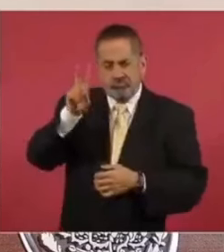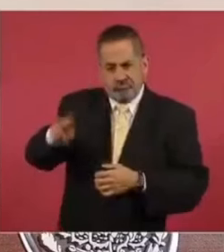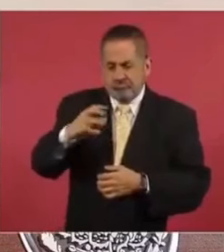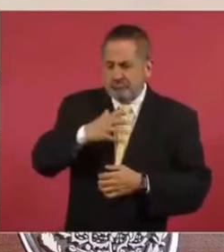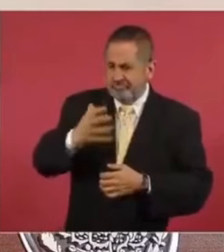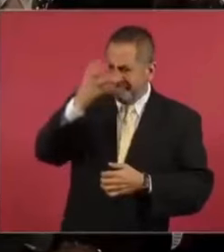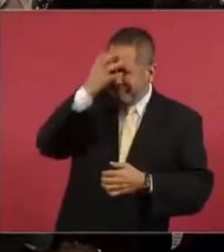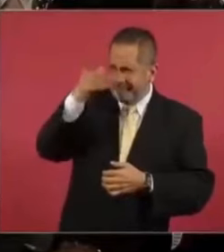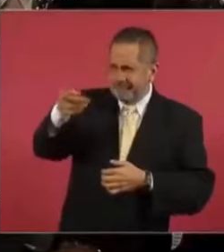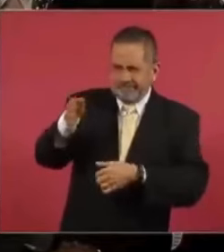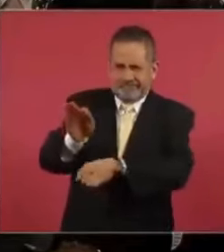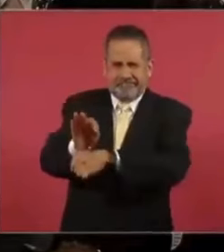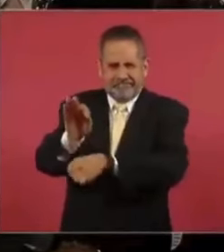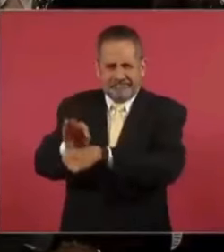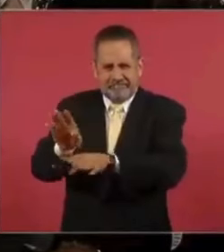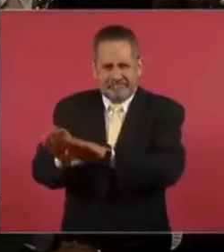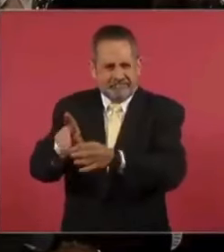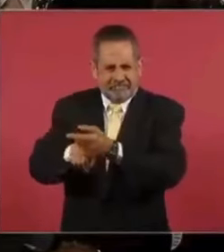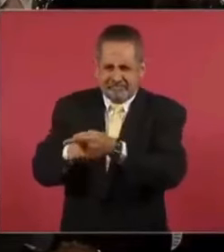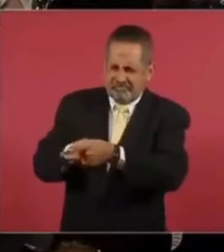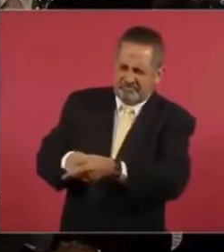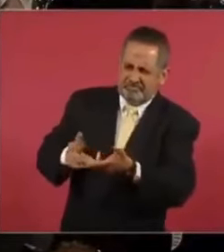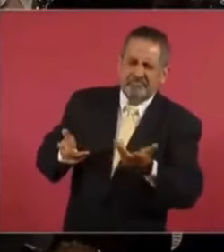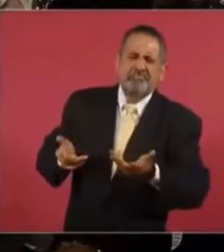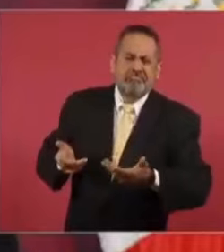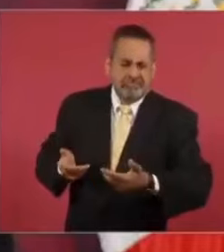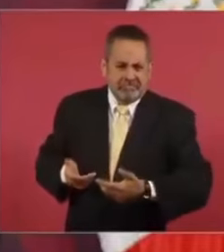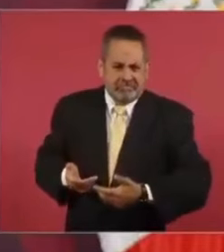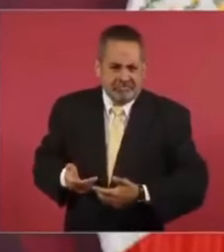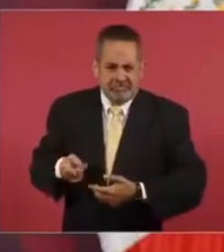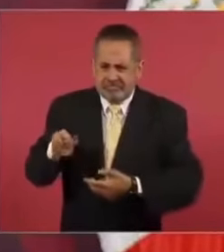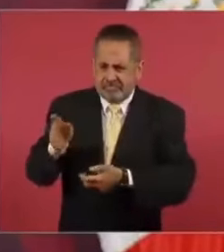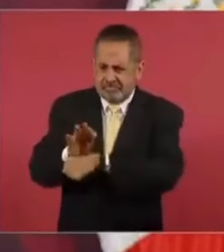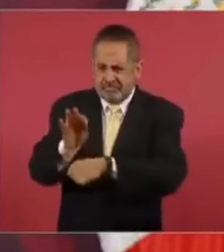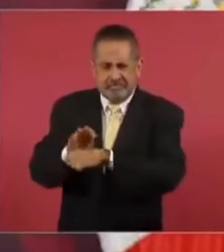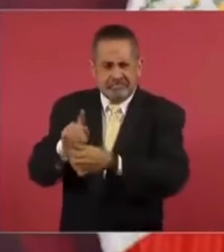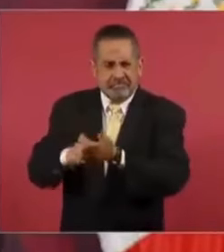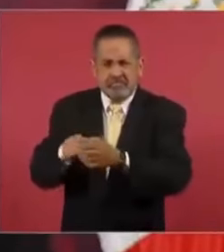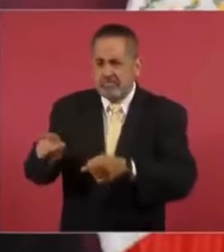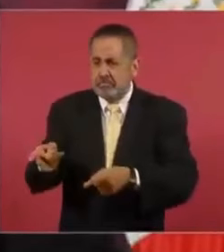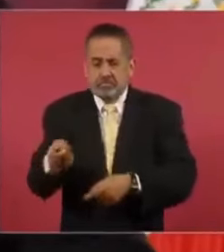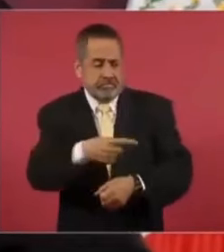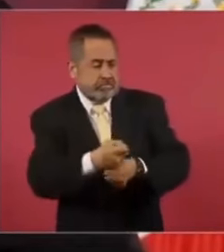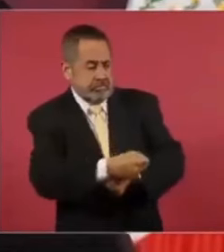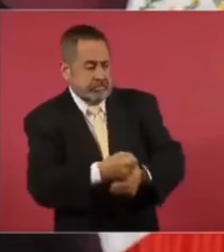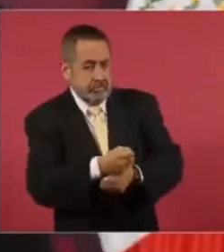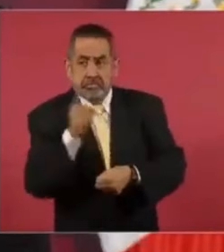proteja a un torturador.